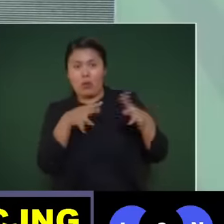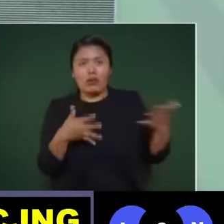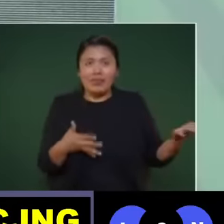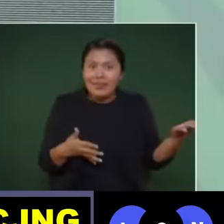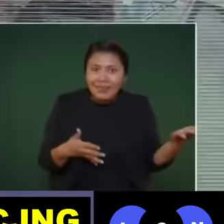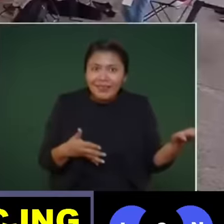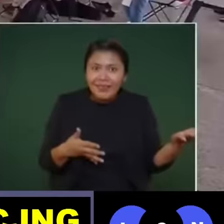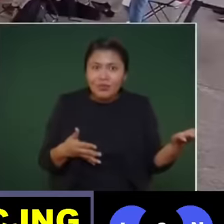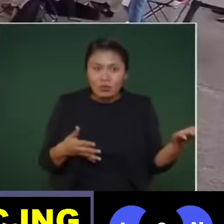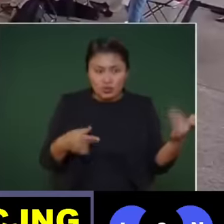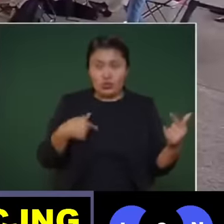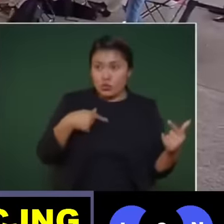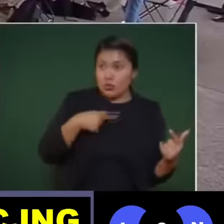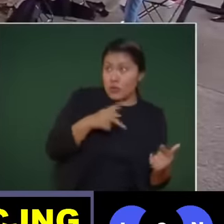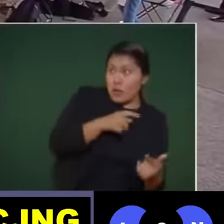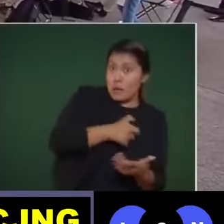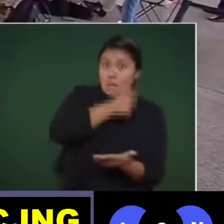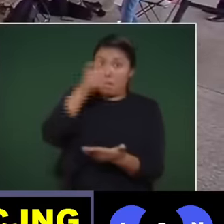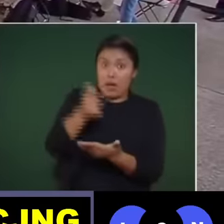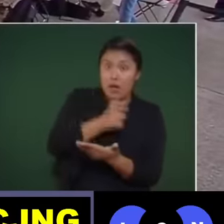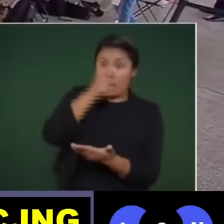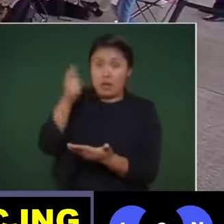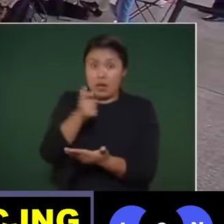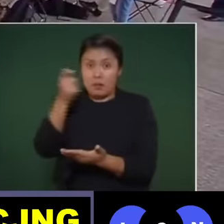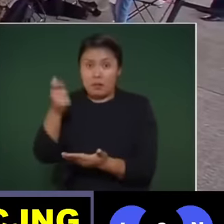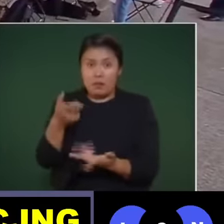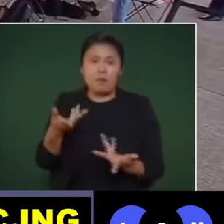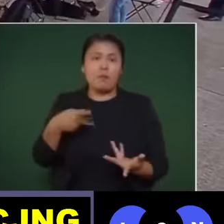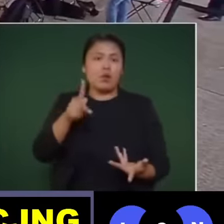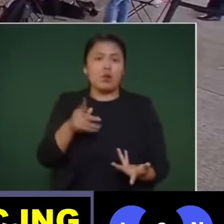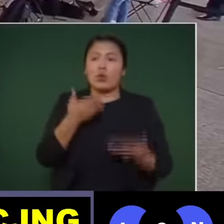Y no incluía vigilancia.